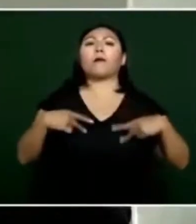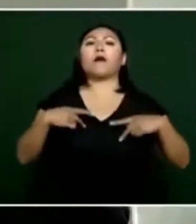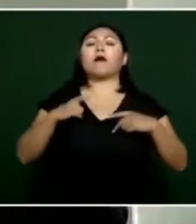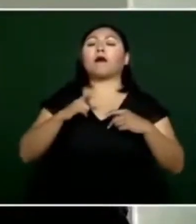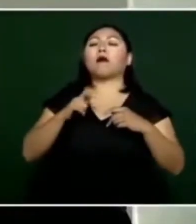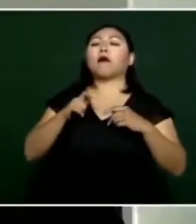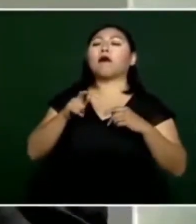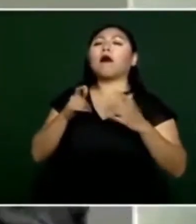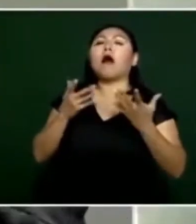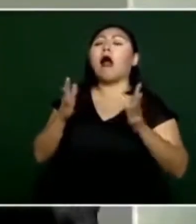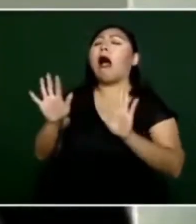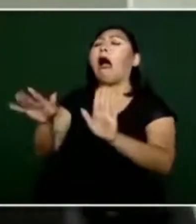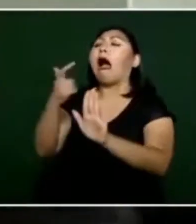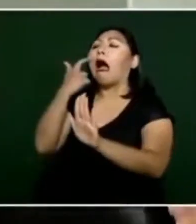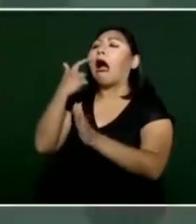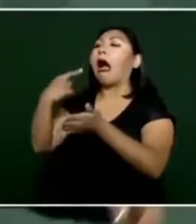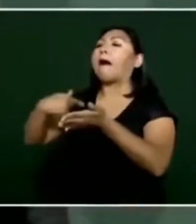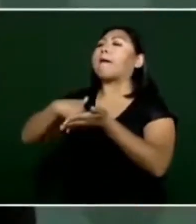por los votos